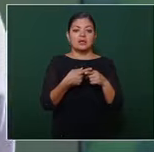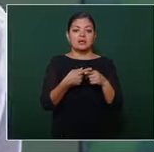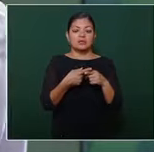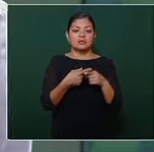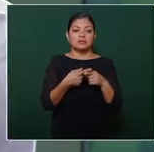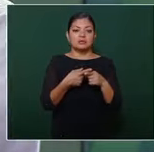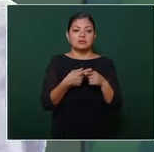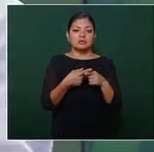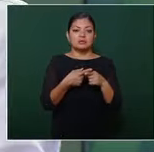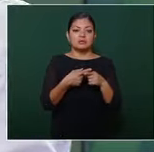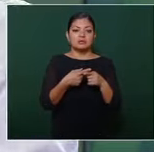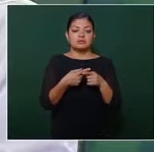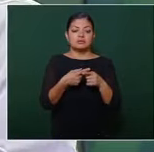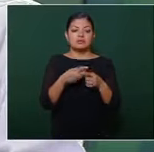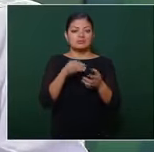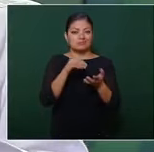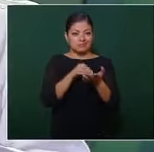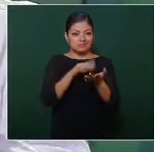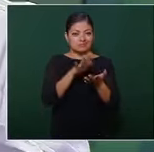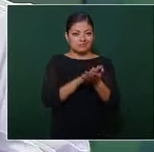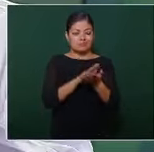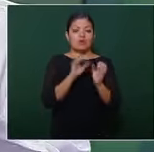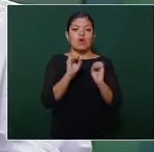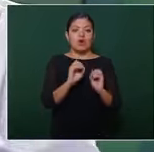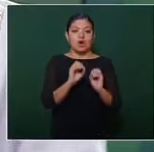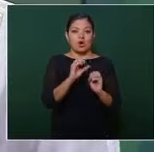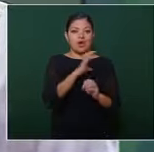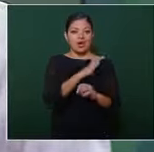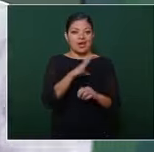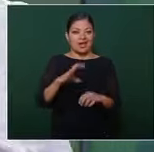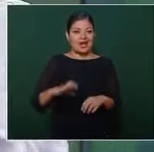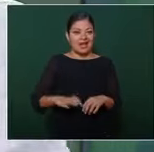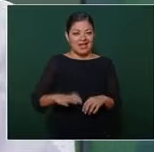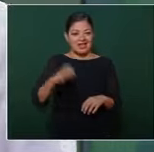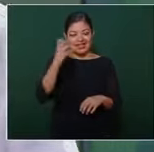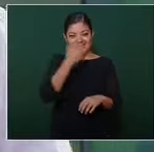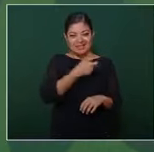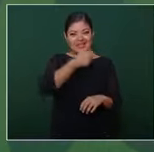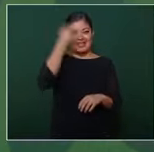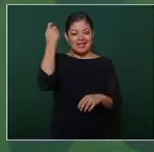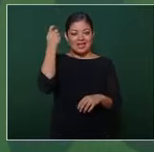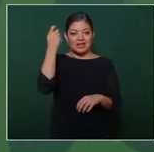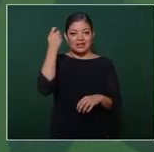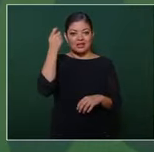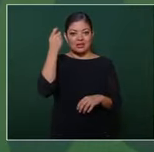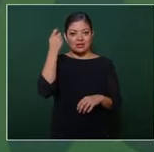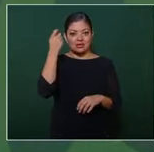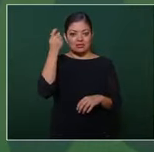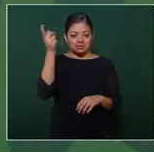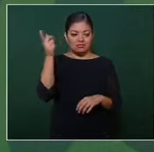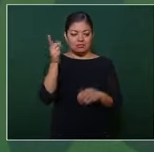los que patrocinan a los candidatos son los empresarios